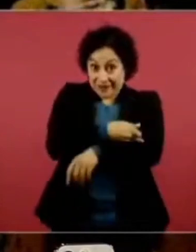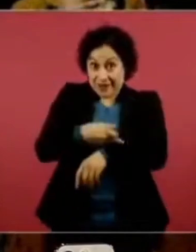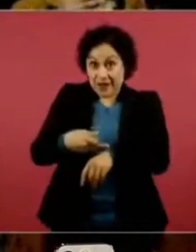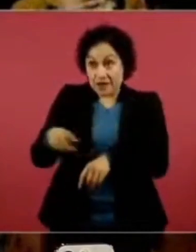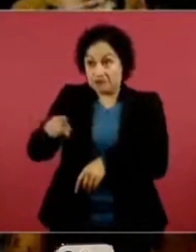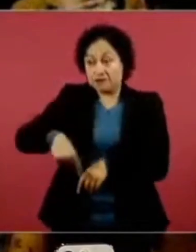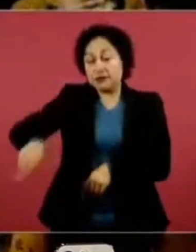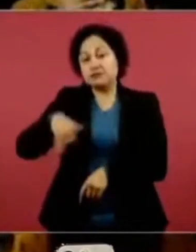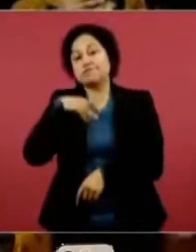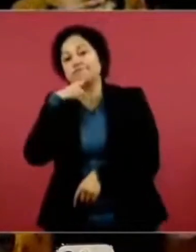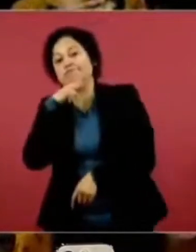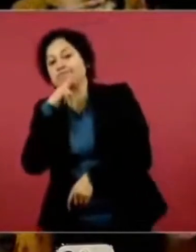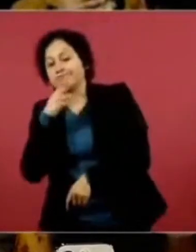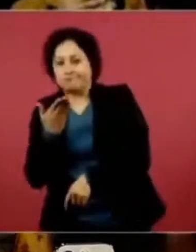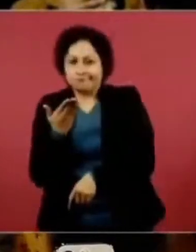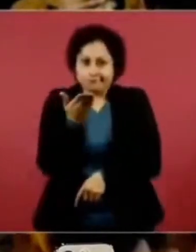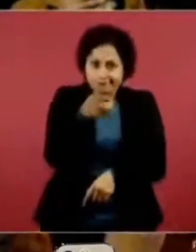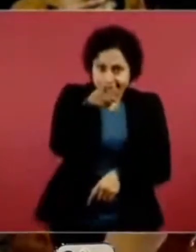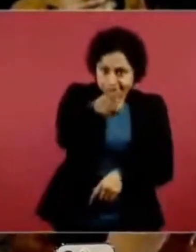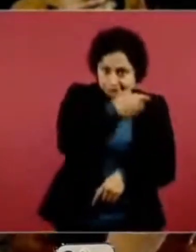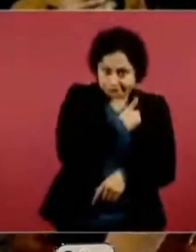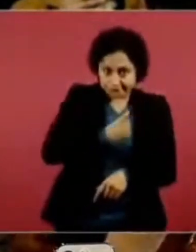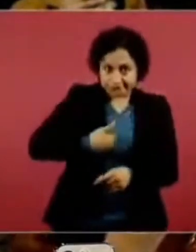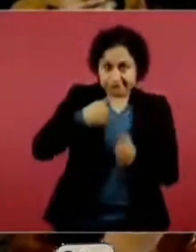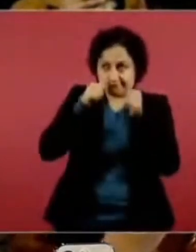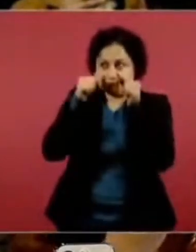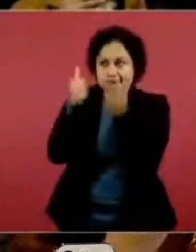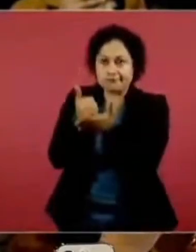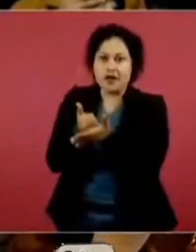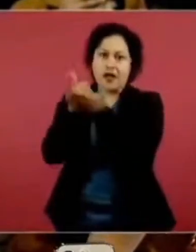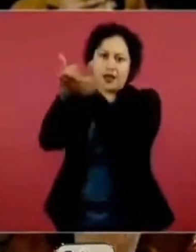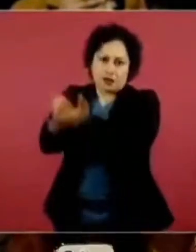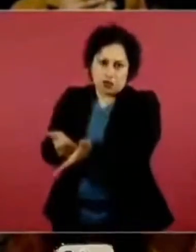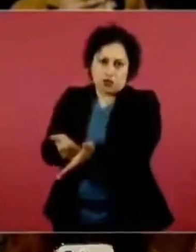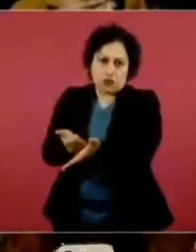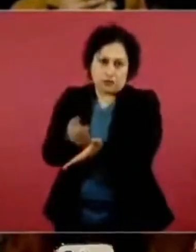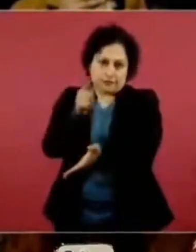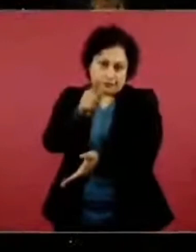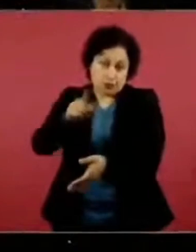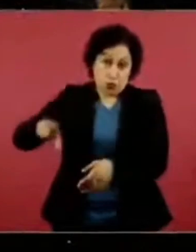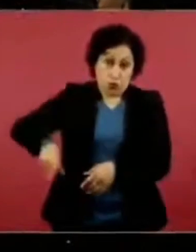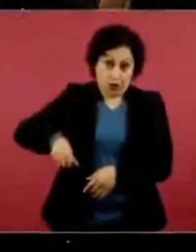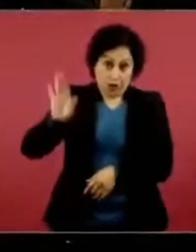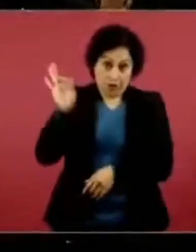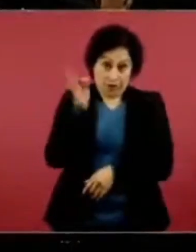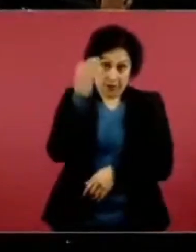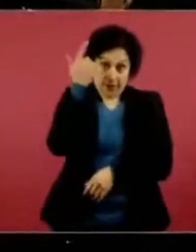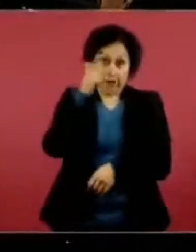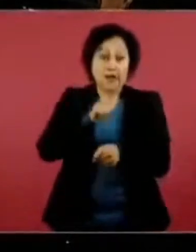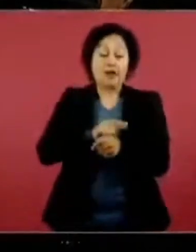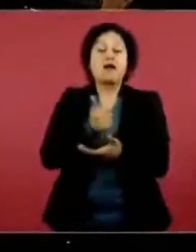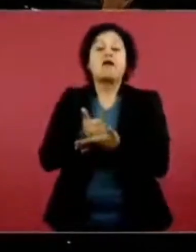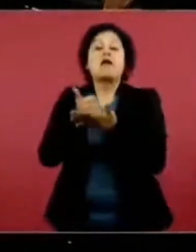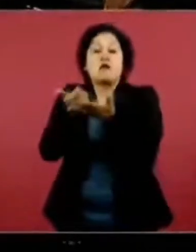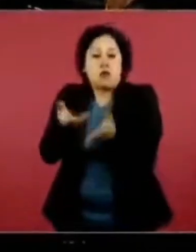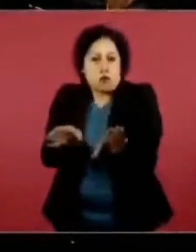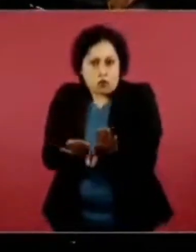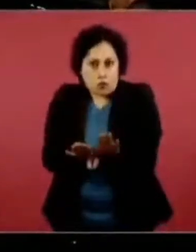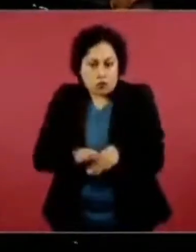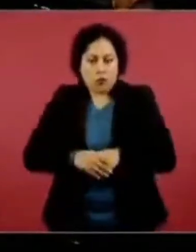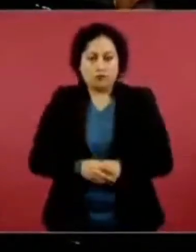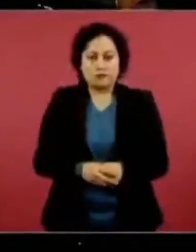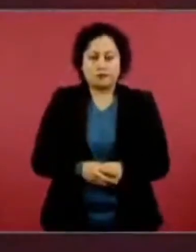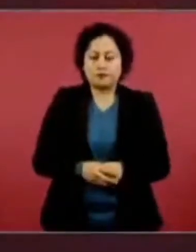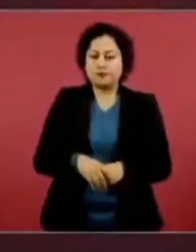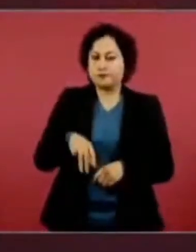apoyo, señor presidente, para ver de qué forma los puede apoyar el gobierno federal en esta situación. Sí, lo